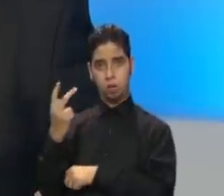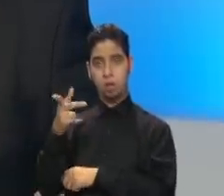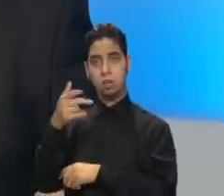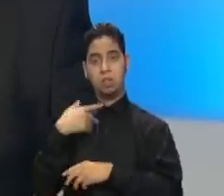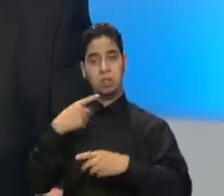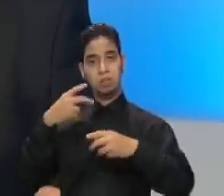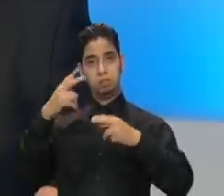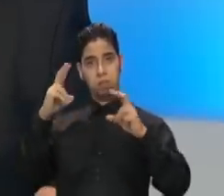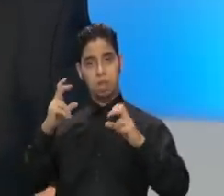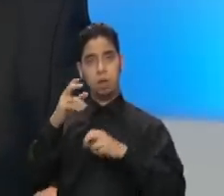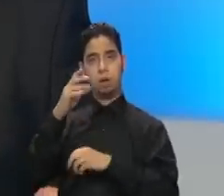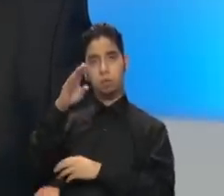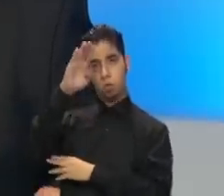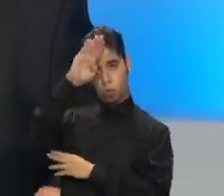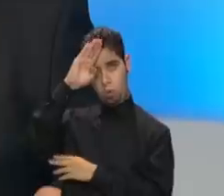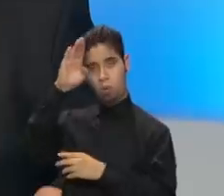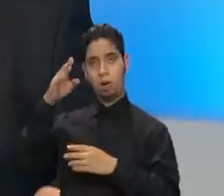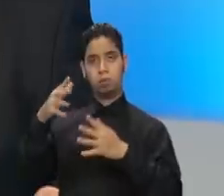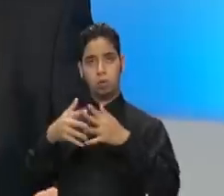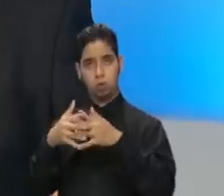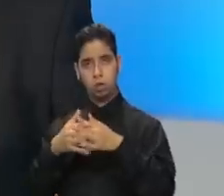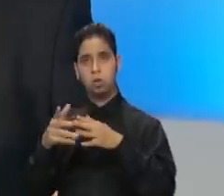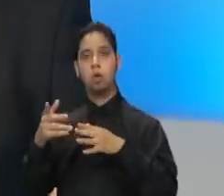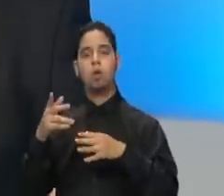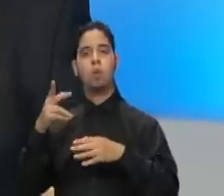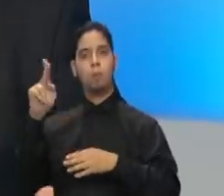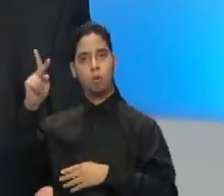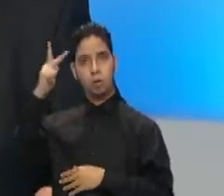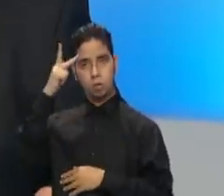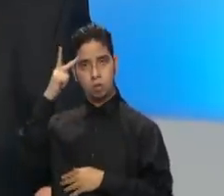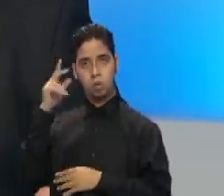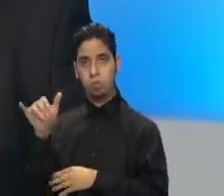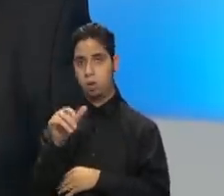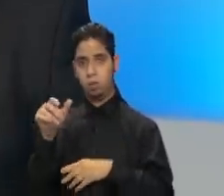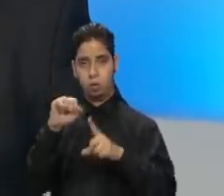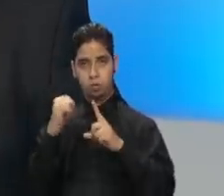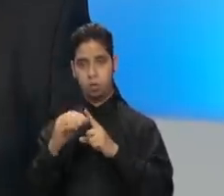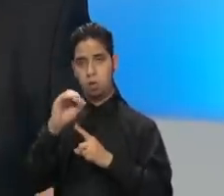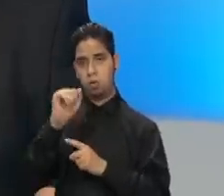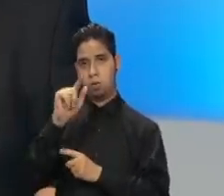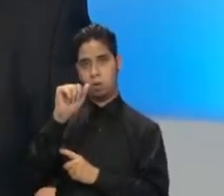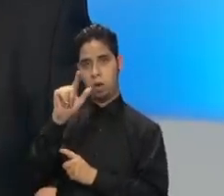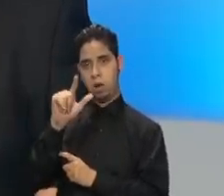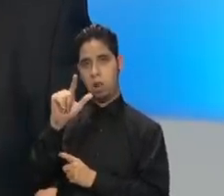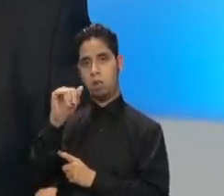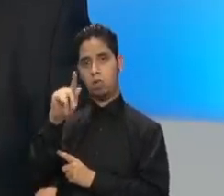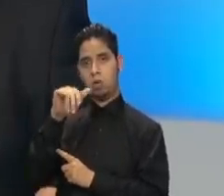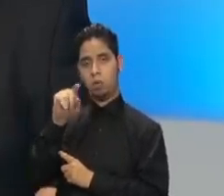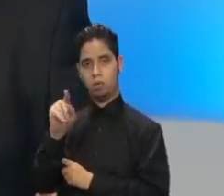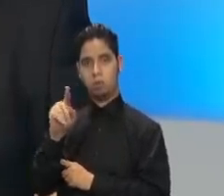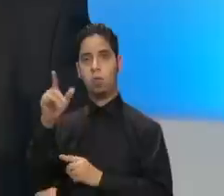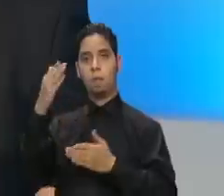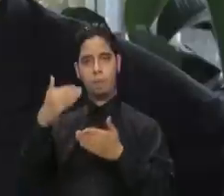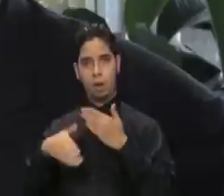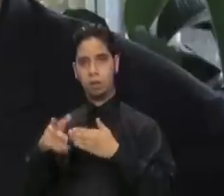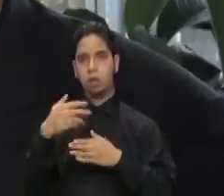y los Estados Unidos, los prisioneros de guerra y políticos, como lo es el caso de Oscar López, serán parte de los temas a debatir